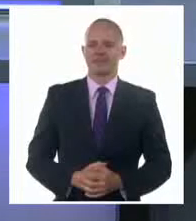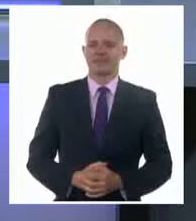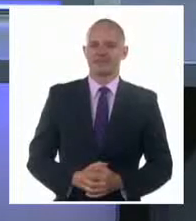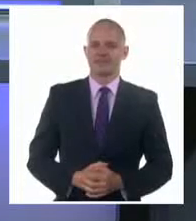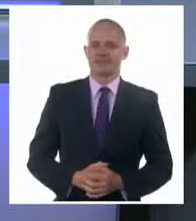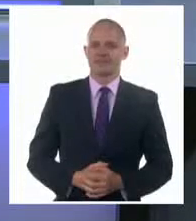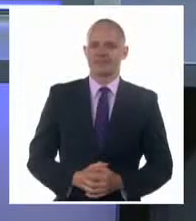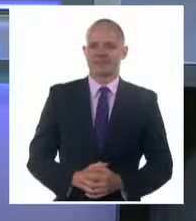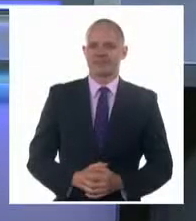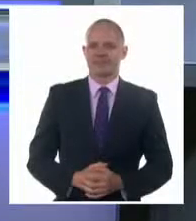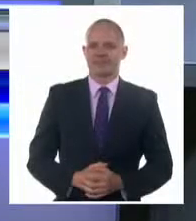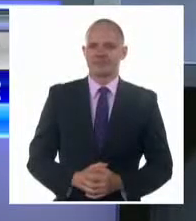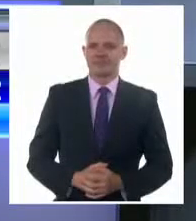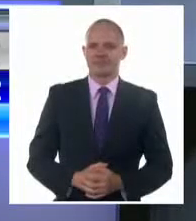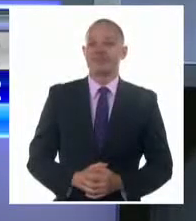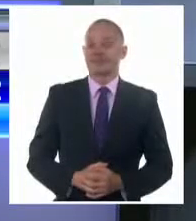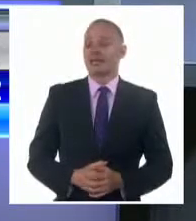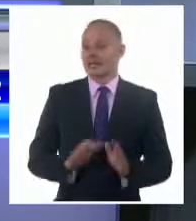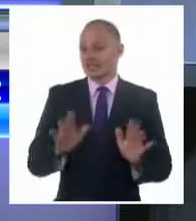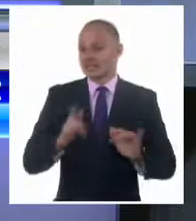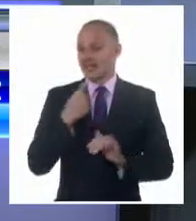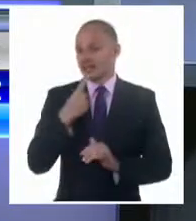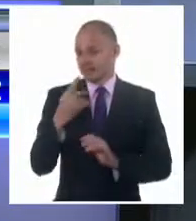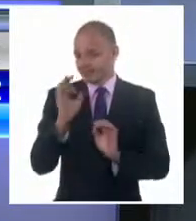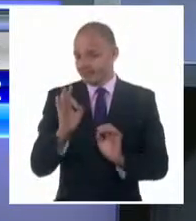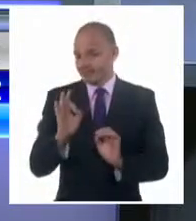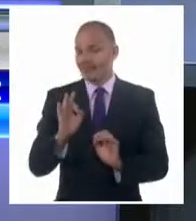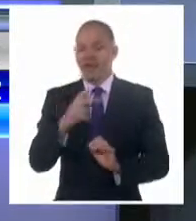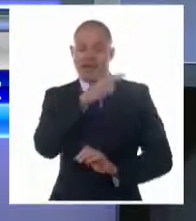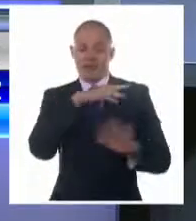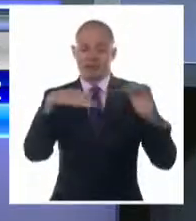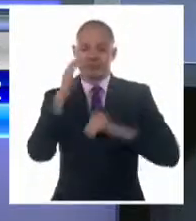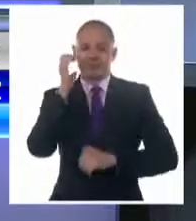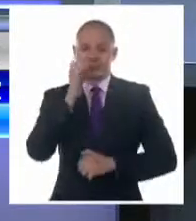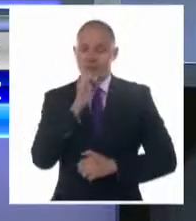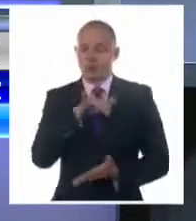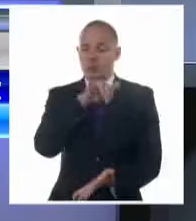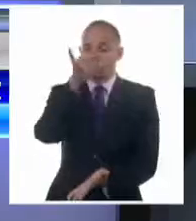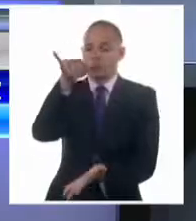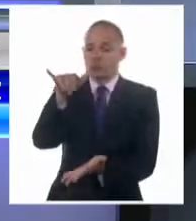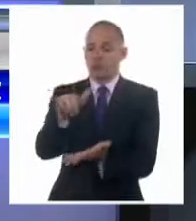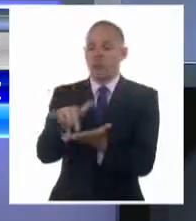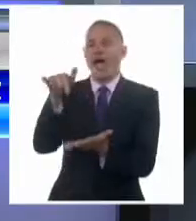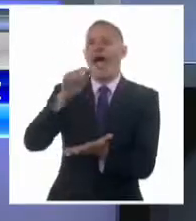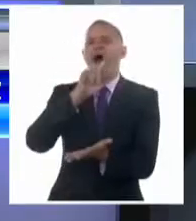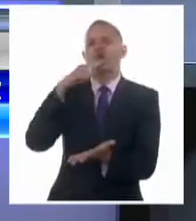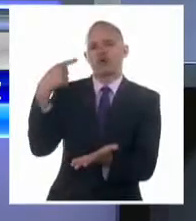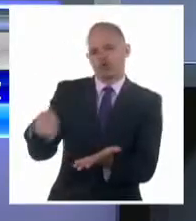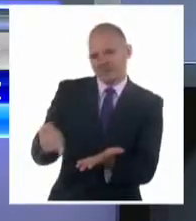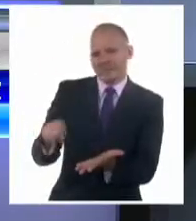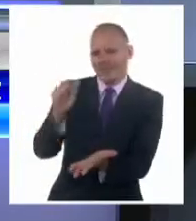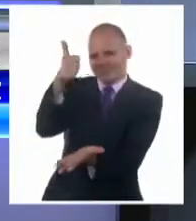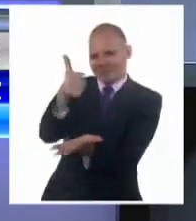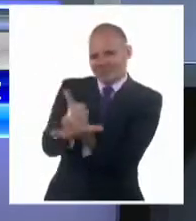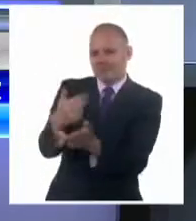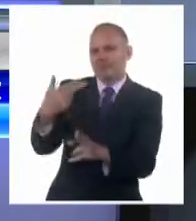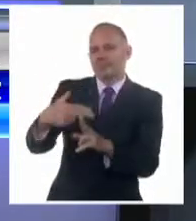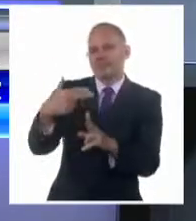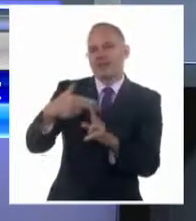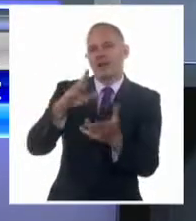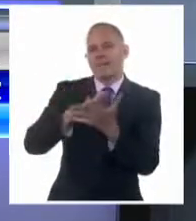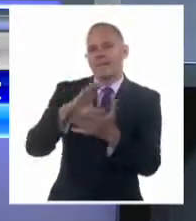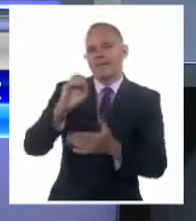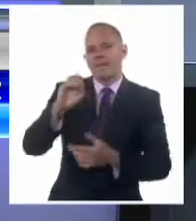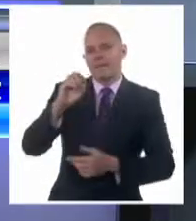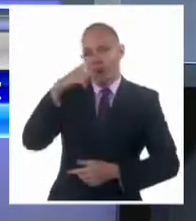En Moscú, el primer ministro de Cuba, Manuel Marrero Cruz y la delegación que lo acompaña, rindieron tributo al líder histórico de la revolución, Fidel Castro